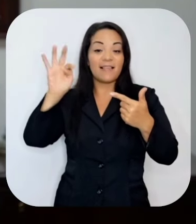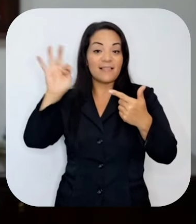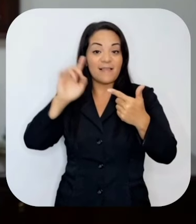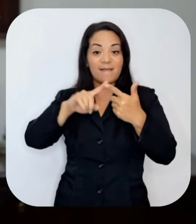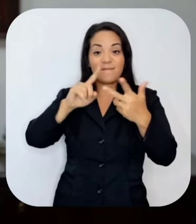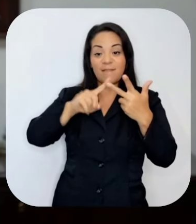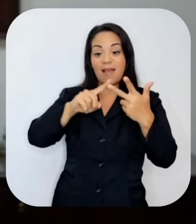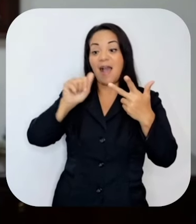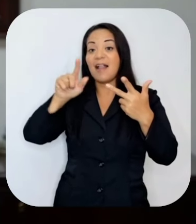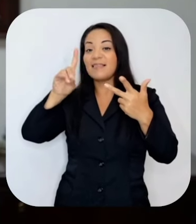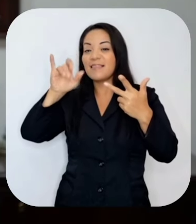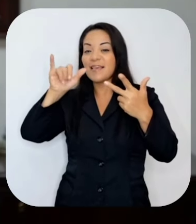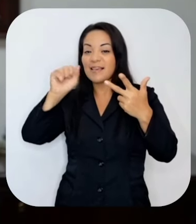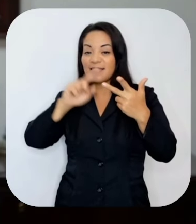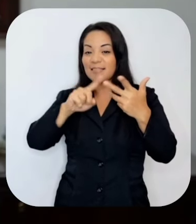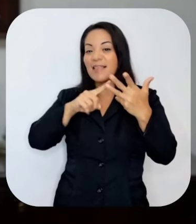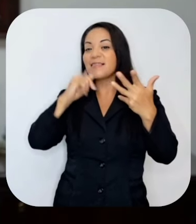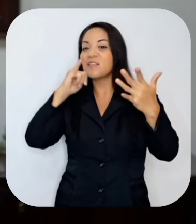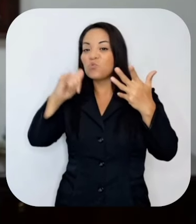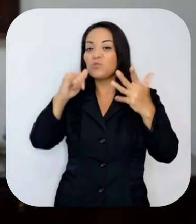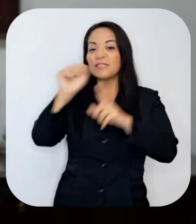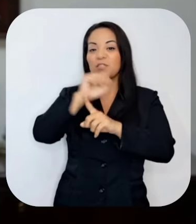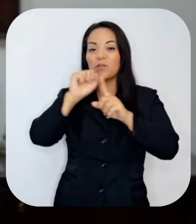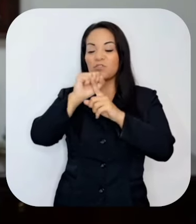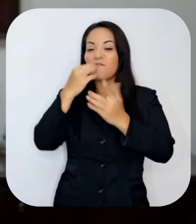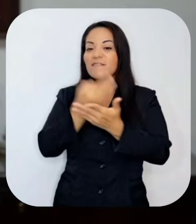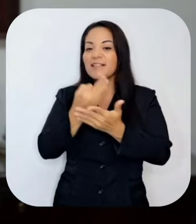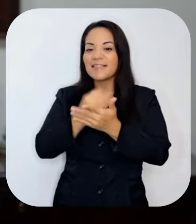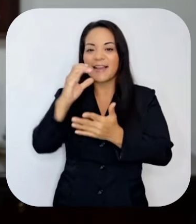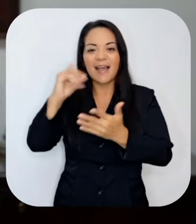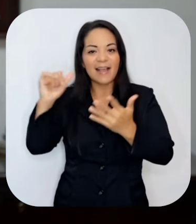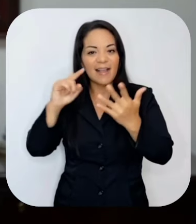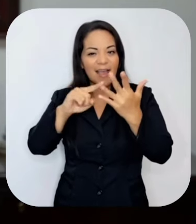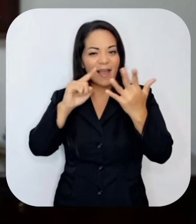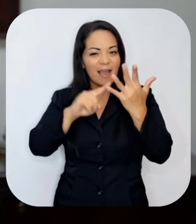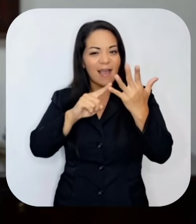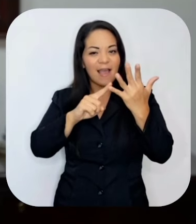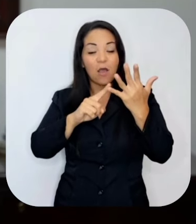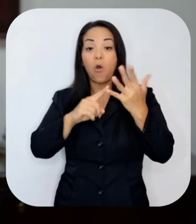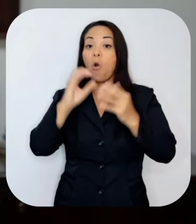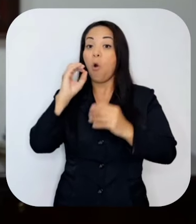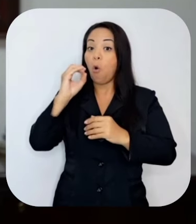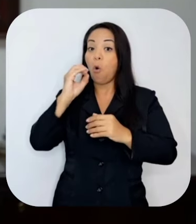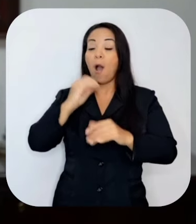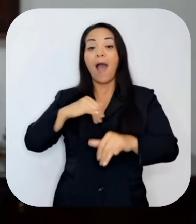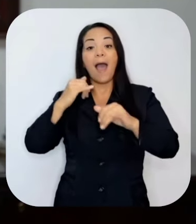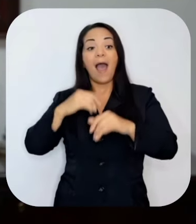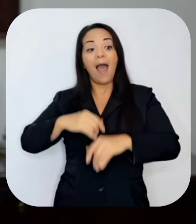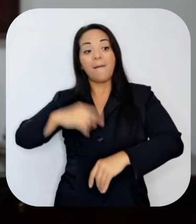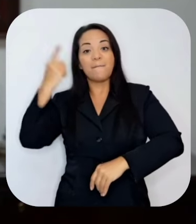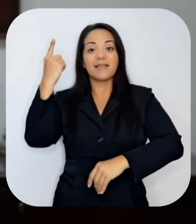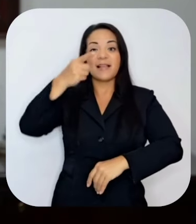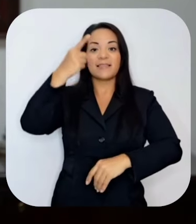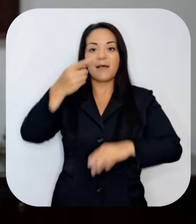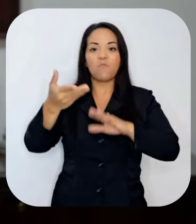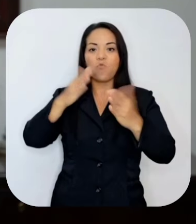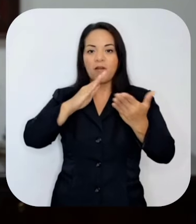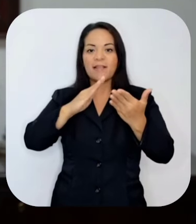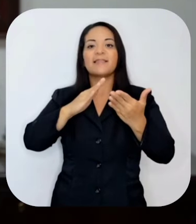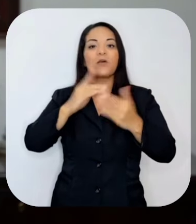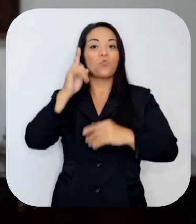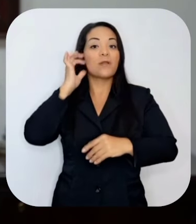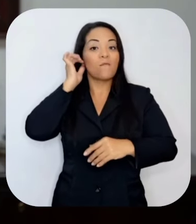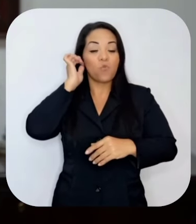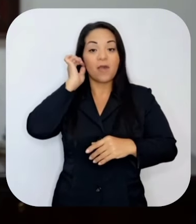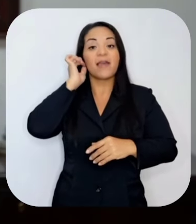hasta la amenaza de muerte que recibió el presidente de la República por parte de la señora Rueda. Son solo algunos casos,